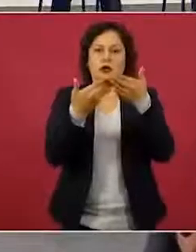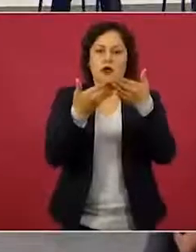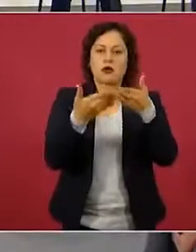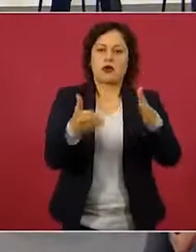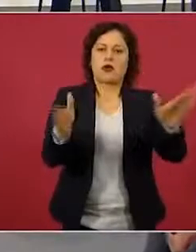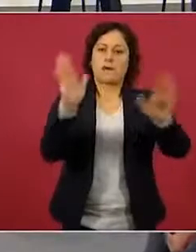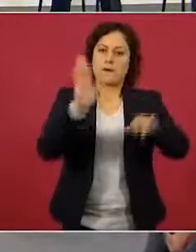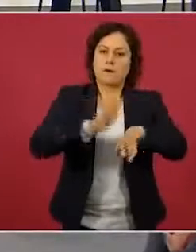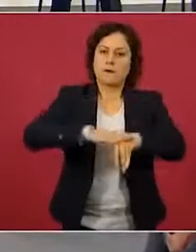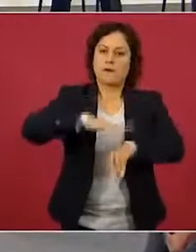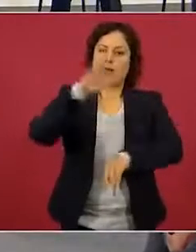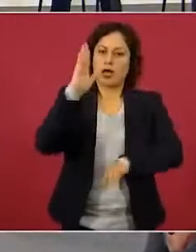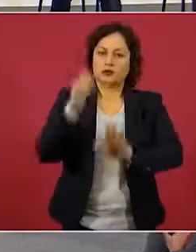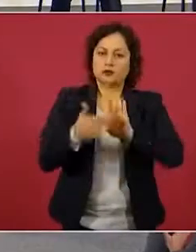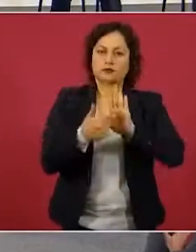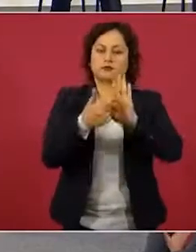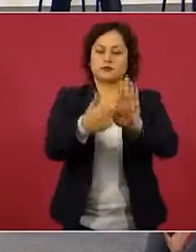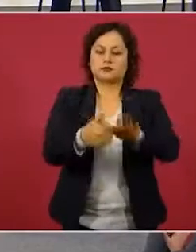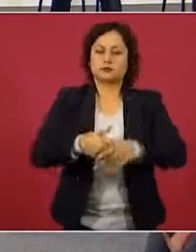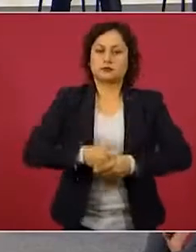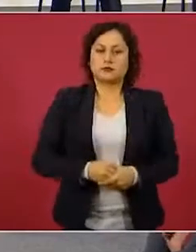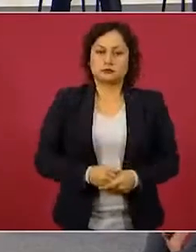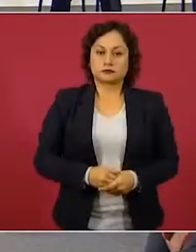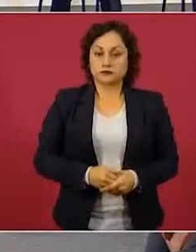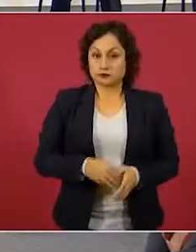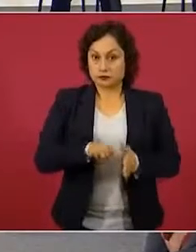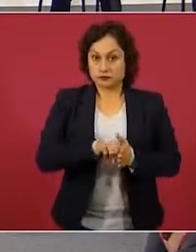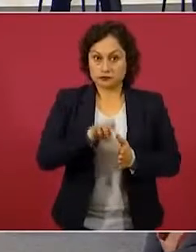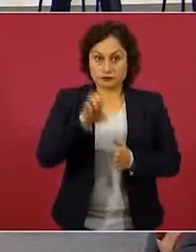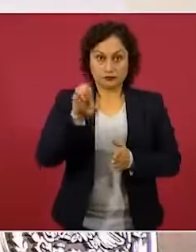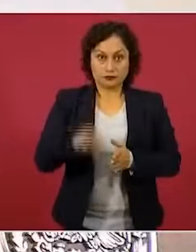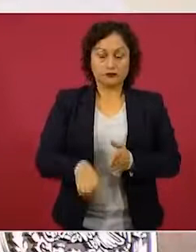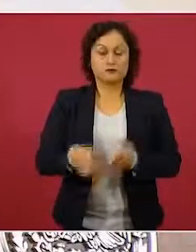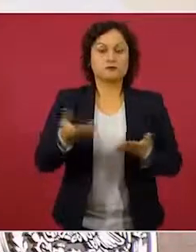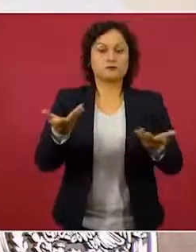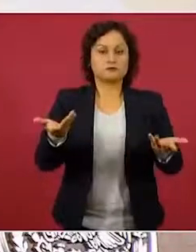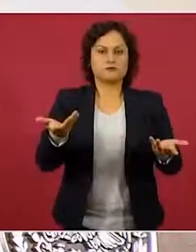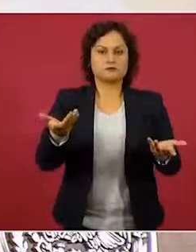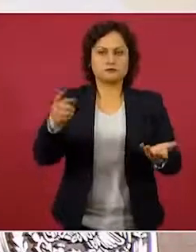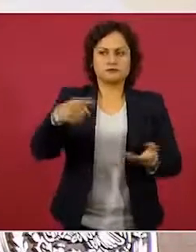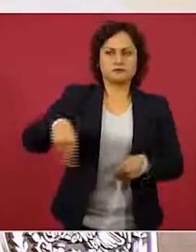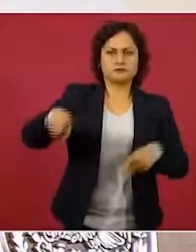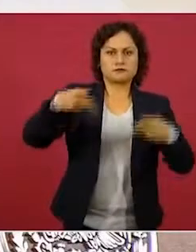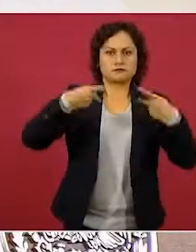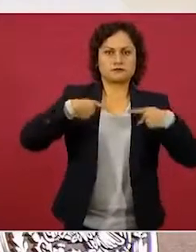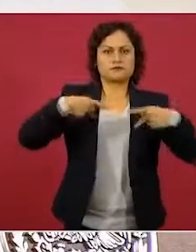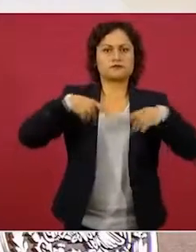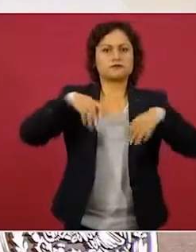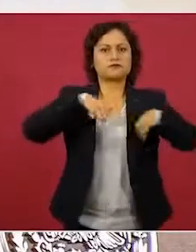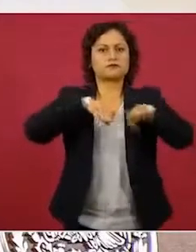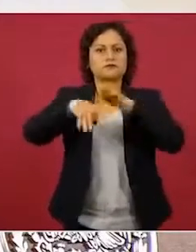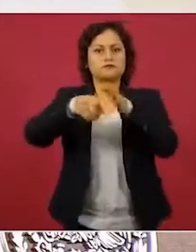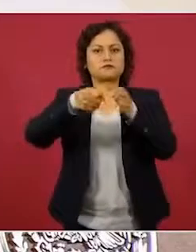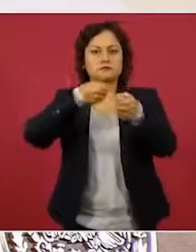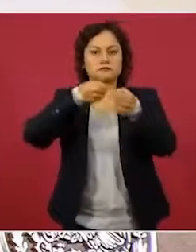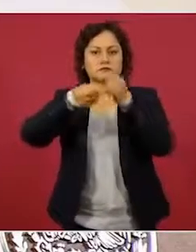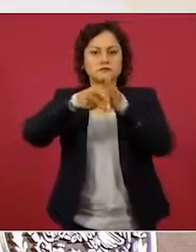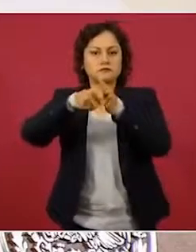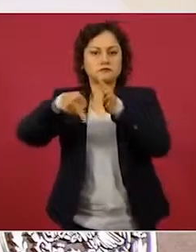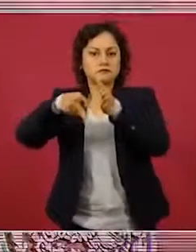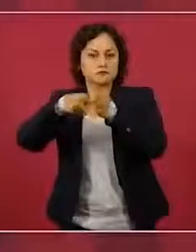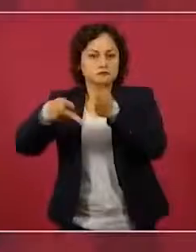saber cuánto ganan dos periodistas, la mayoría